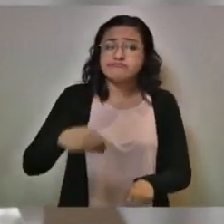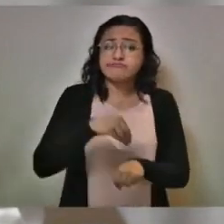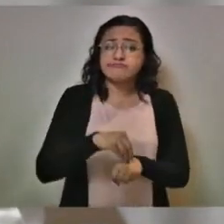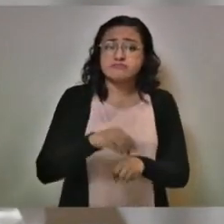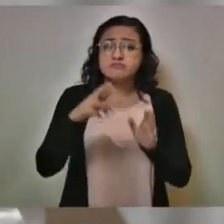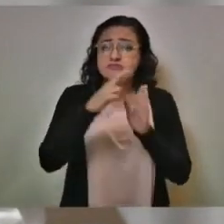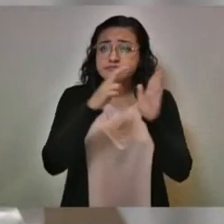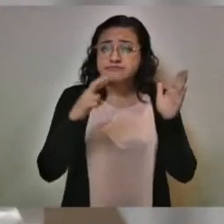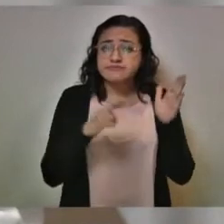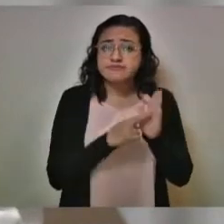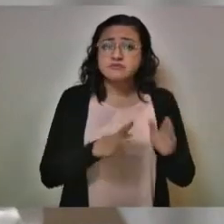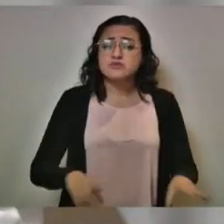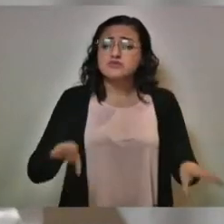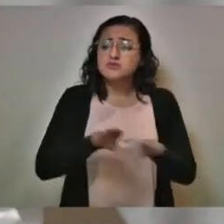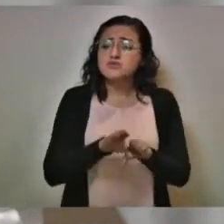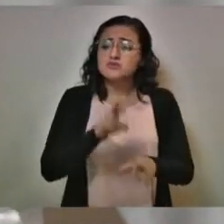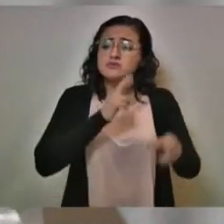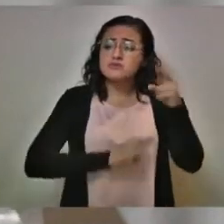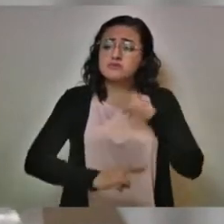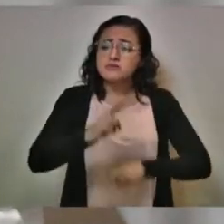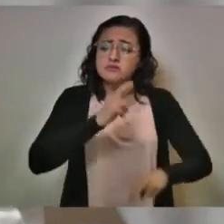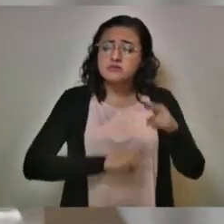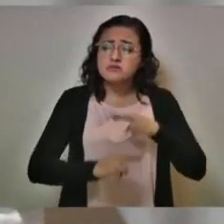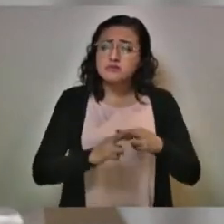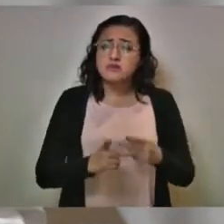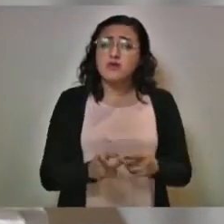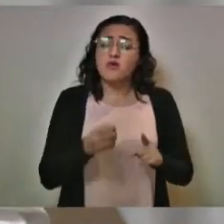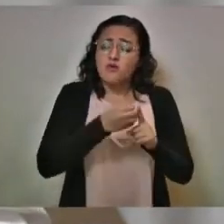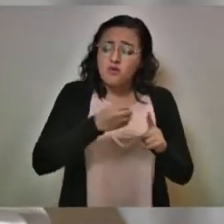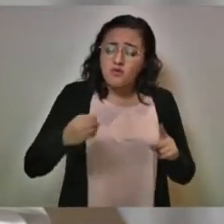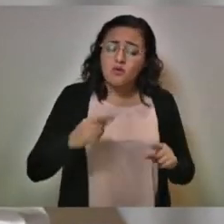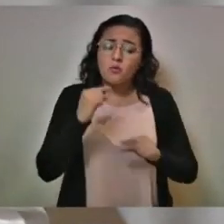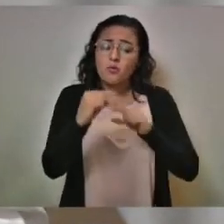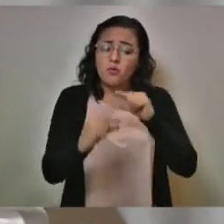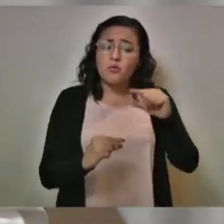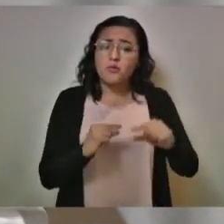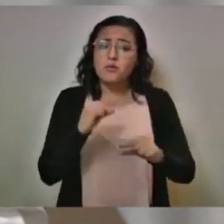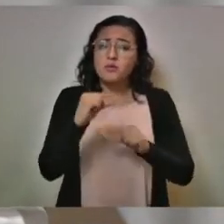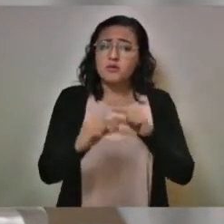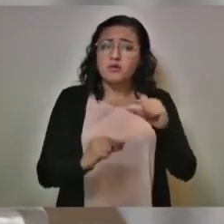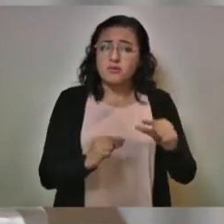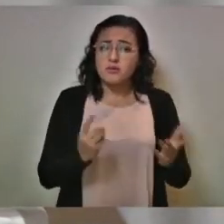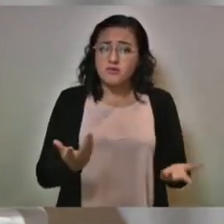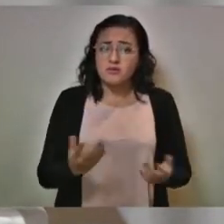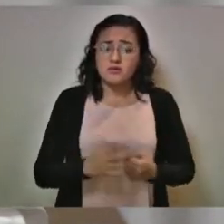reglas de cómo se regresará de manera ordenada y progresiva.